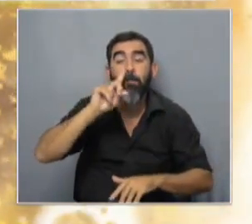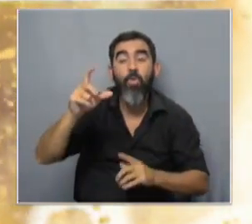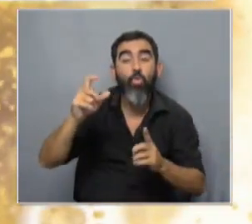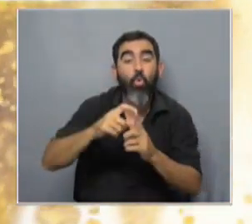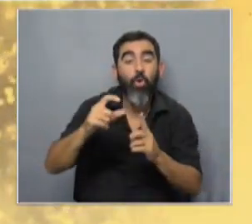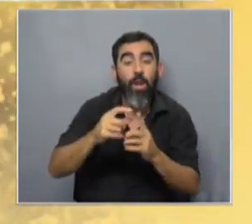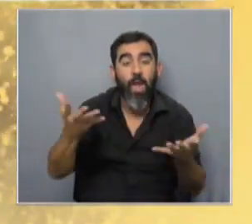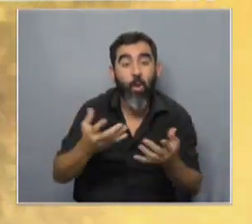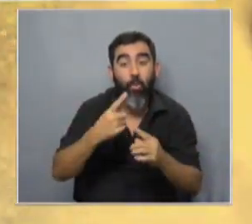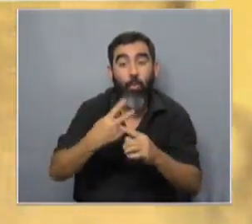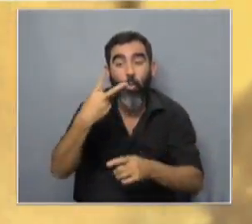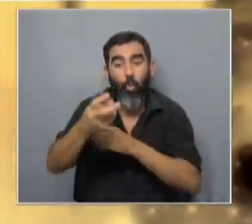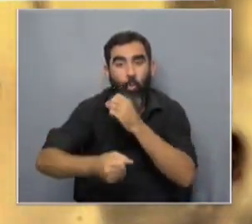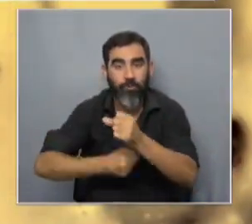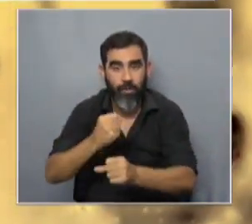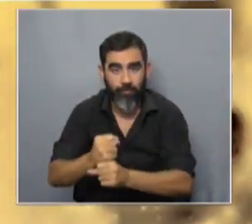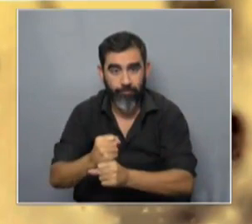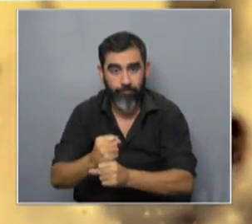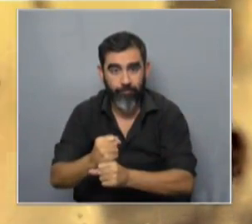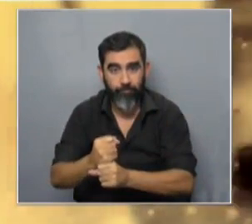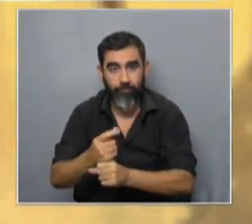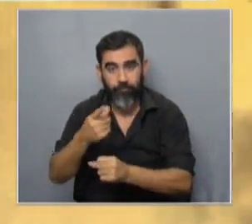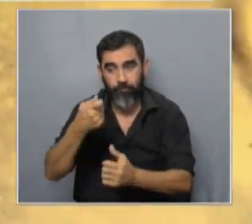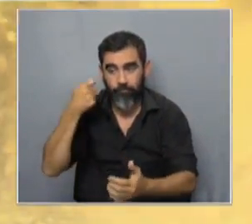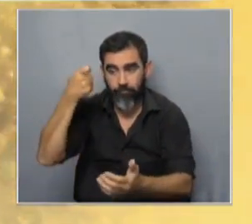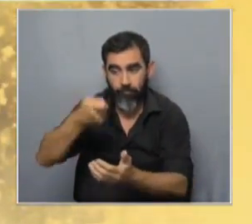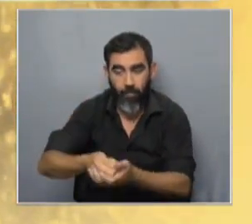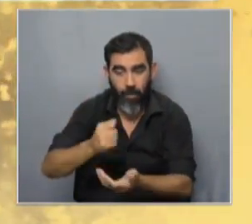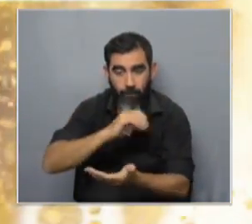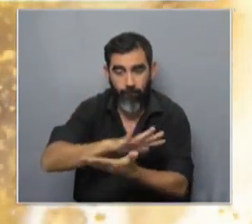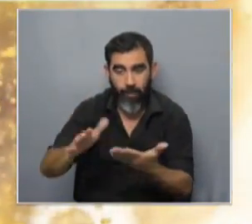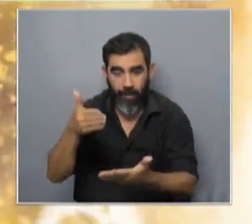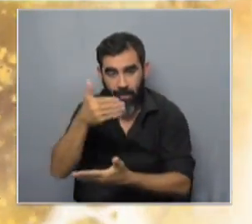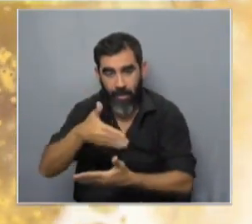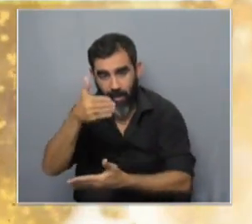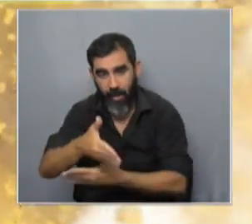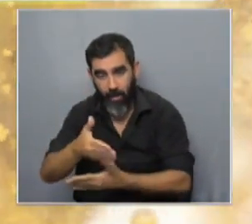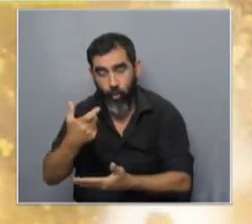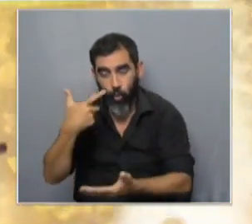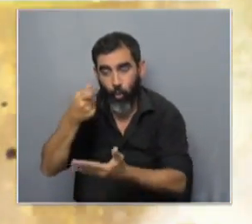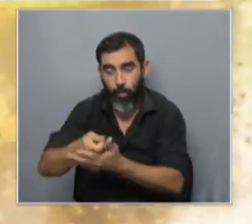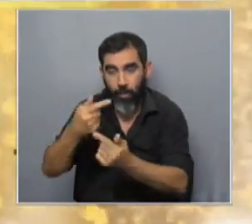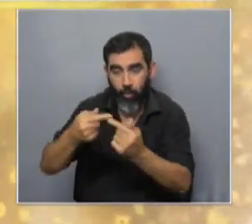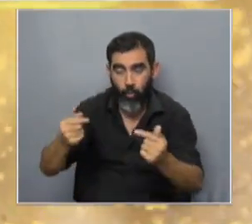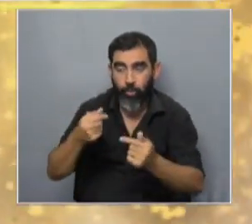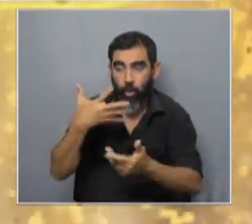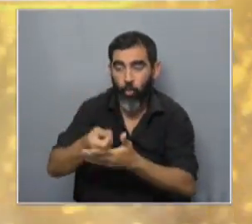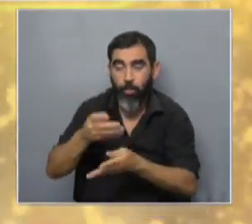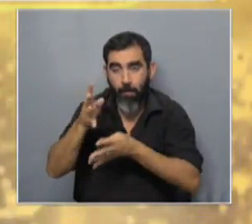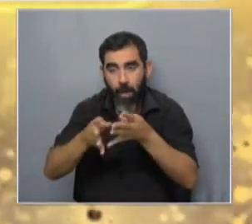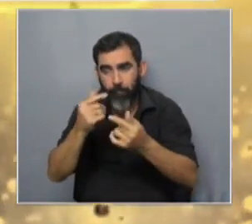en dos años por dos años y eso significa pagar becarios comprar insumos comprar equipos